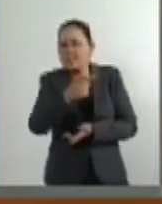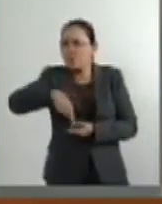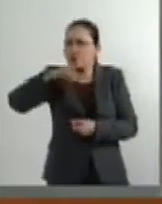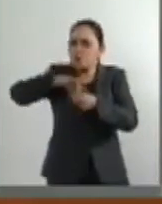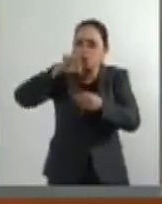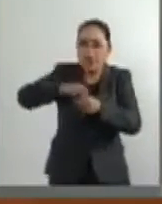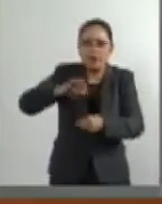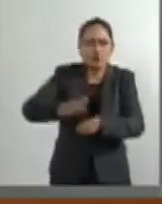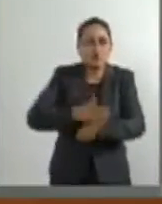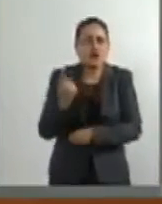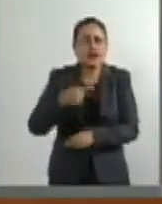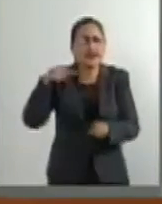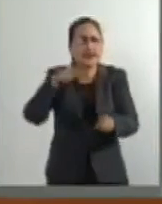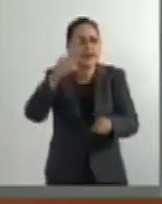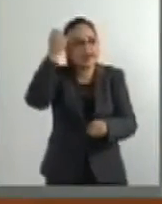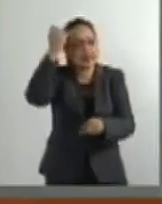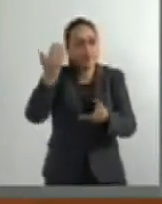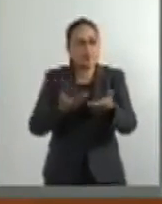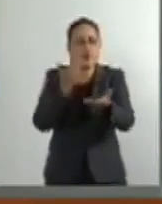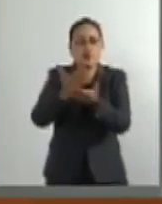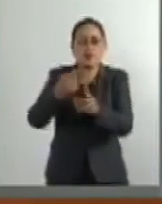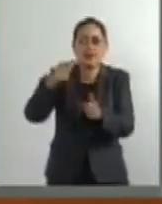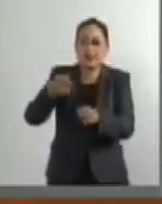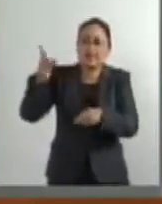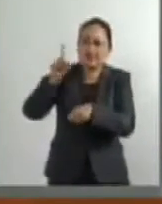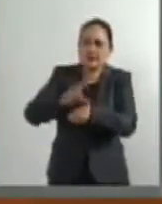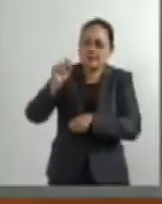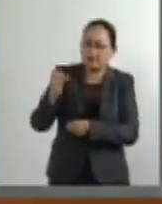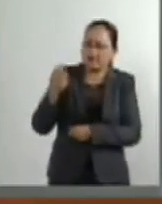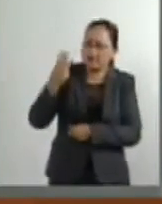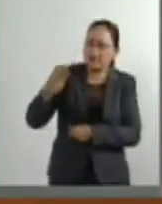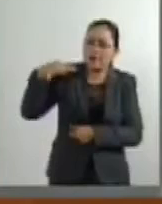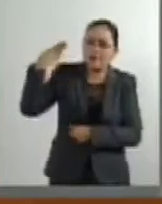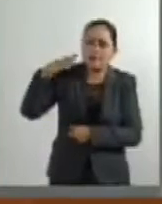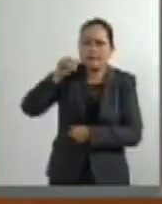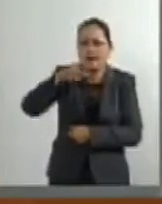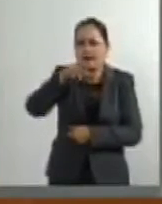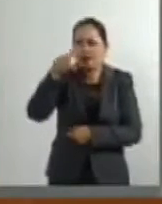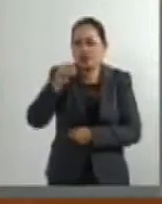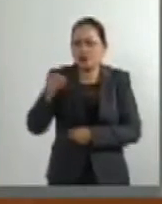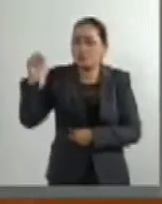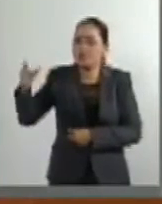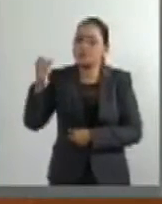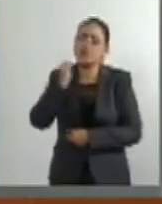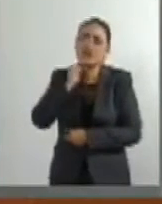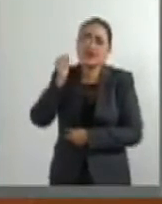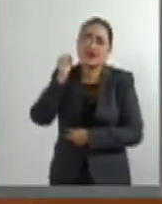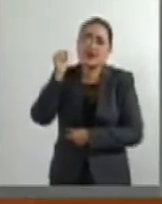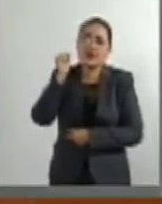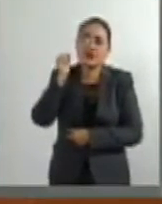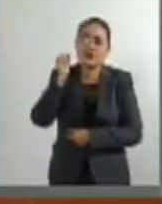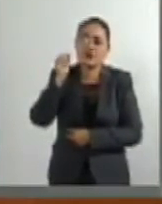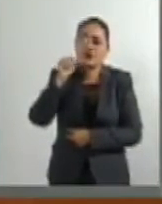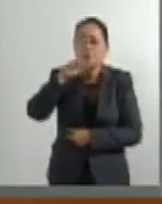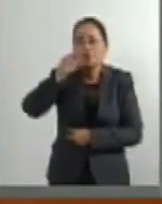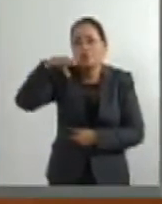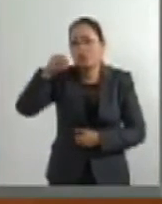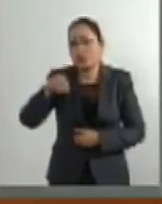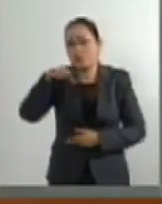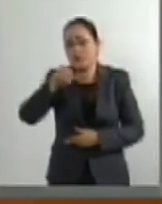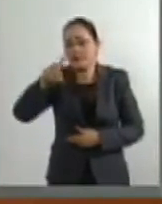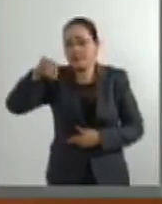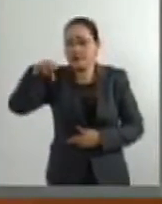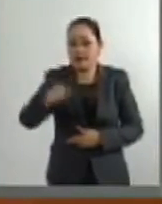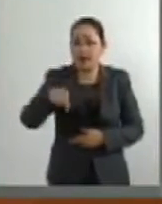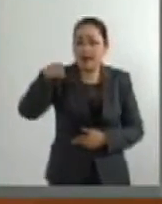iniciativa que el pasado 23 de marzo presentó el senador Miguel Romo Medina y